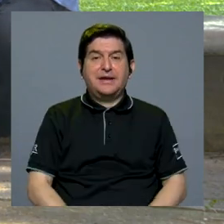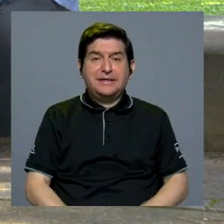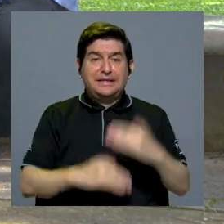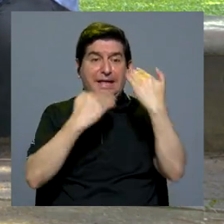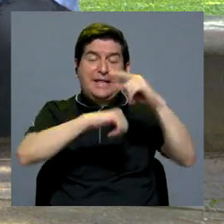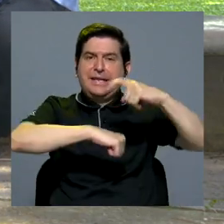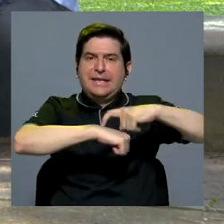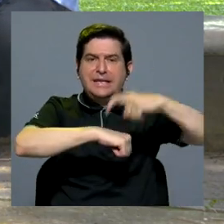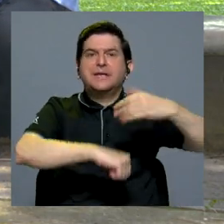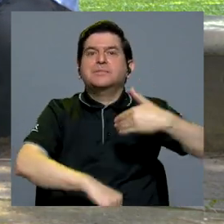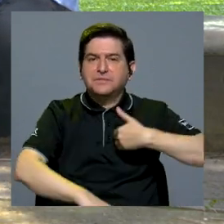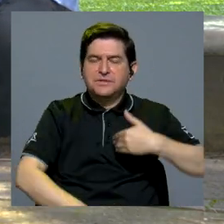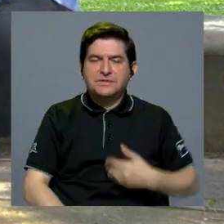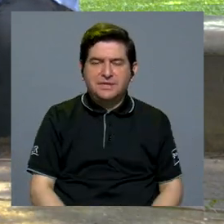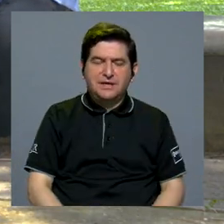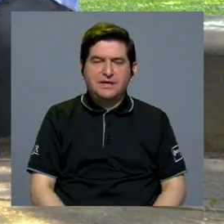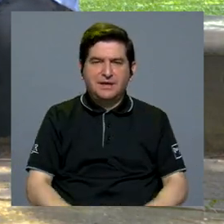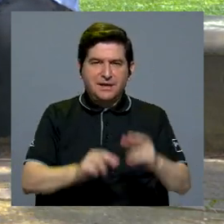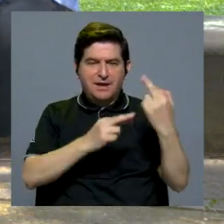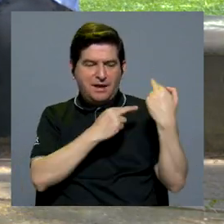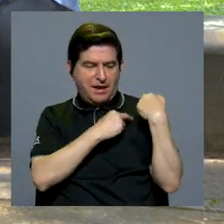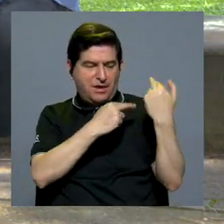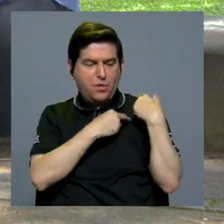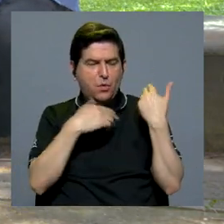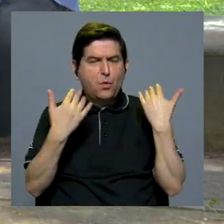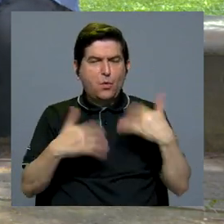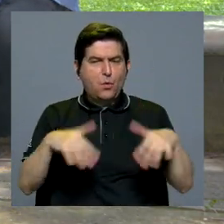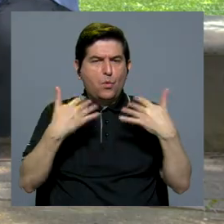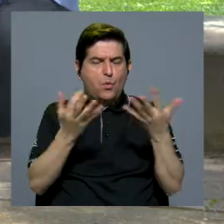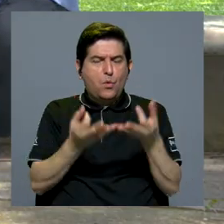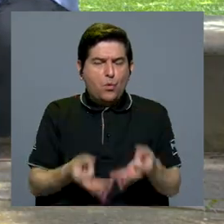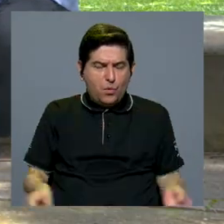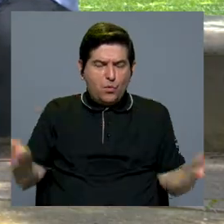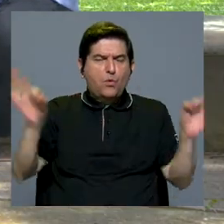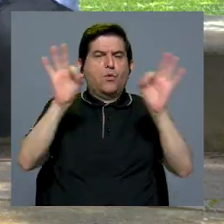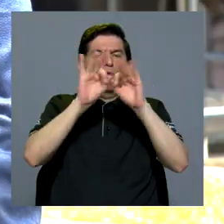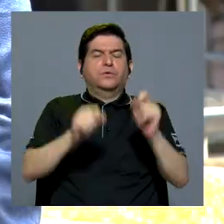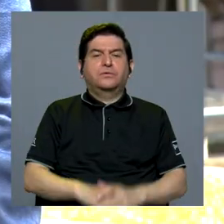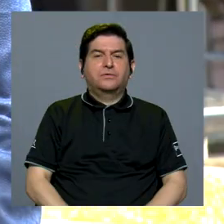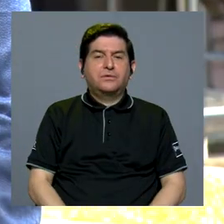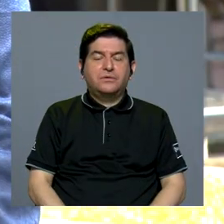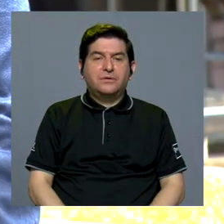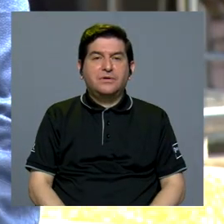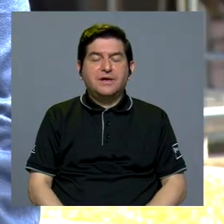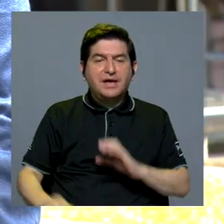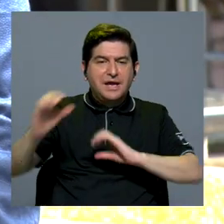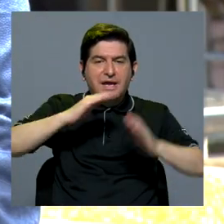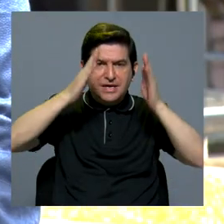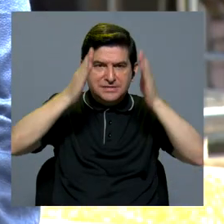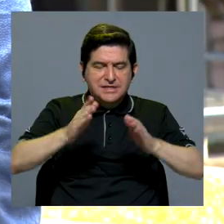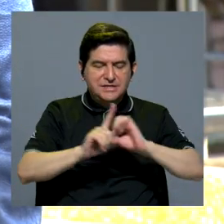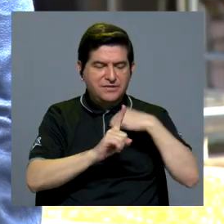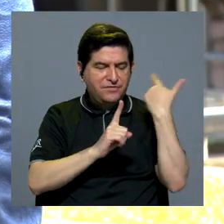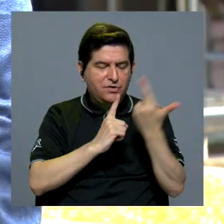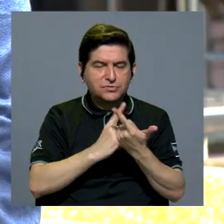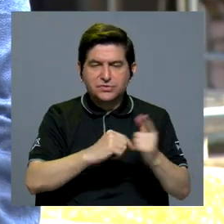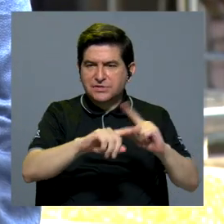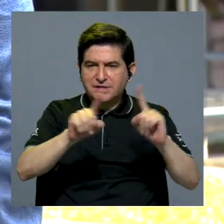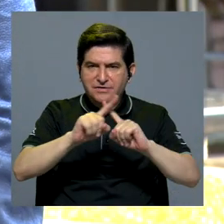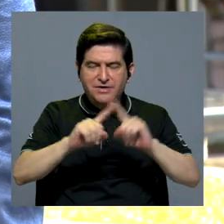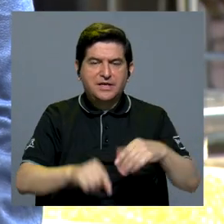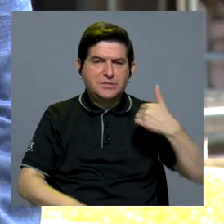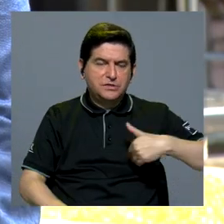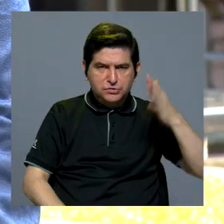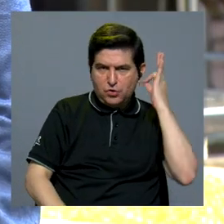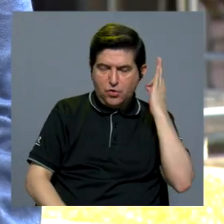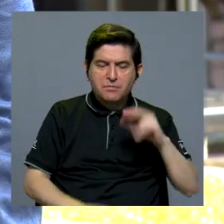contados. Eso en términos de responsabilidad es tremendamente grande. Y las científicas y científicos sociales pueden